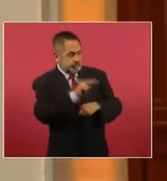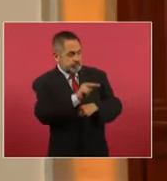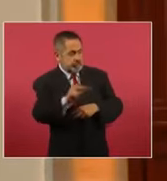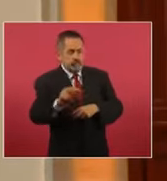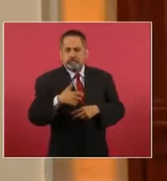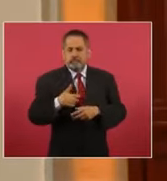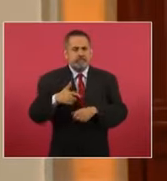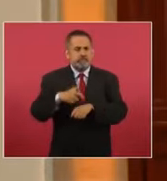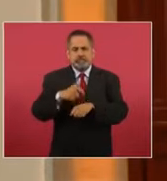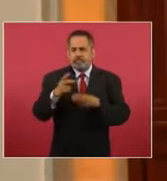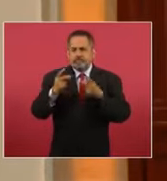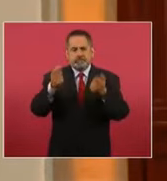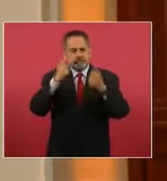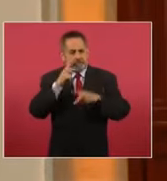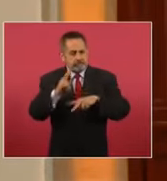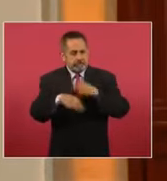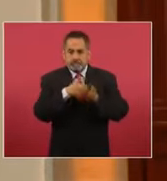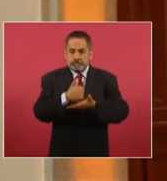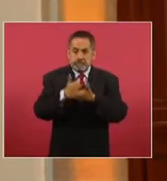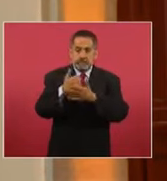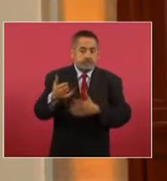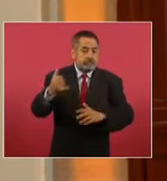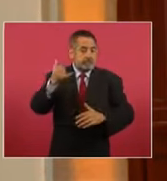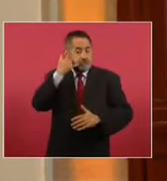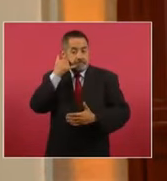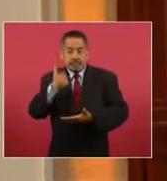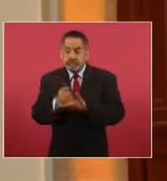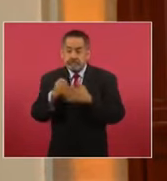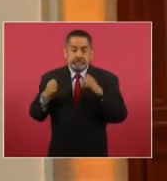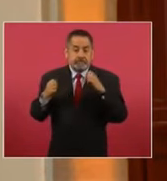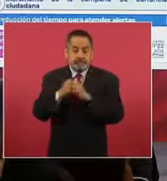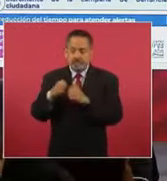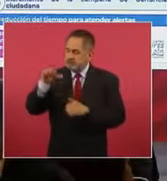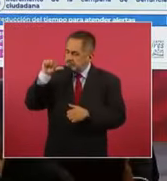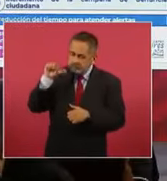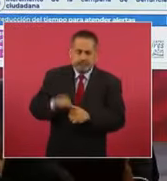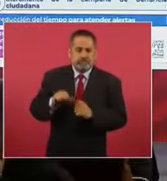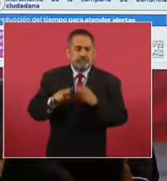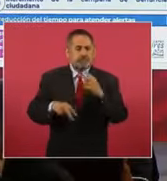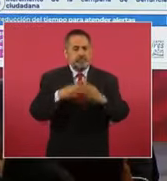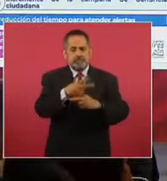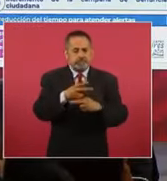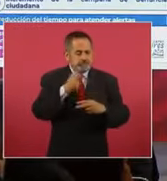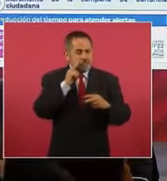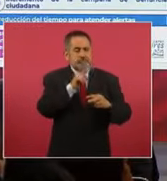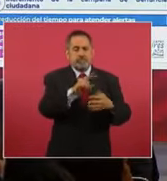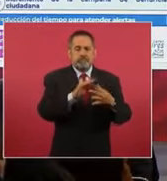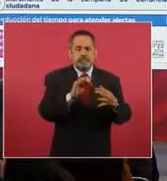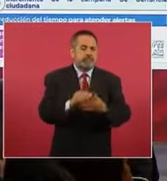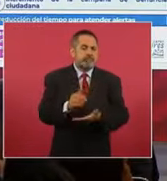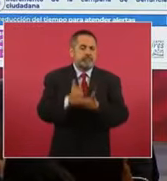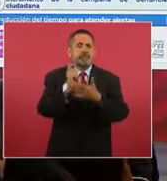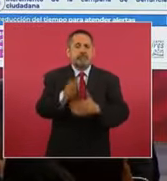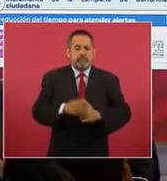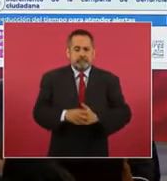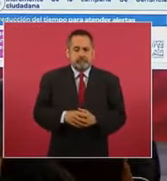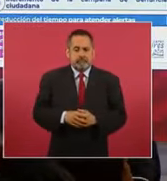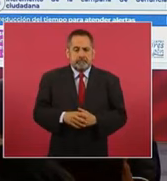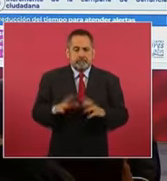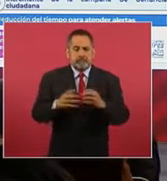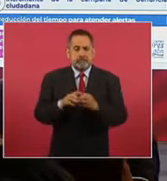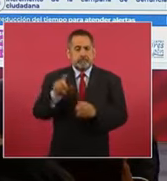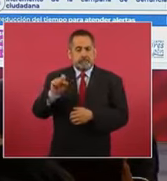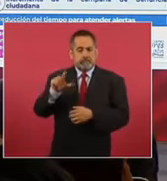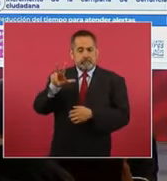para atender las alertas que en algún momento se registran en el sistema de Pemex. Tenemos 28